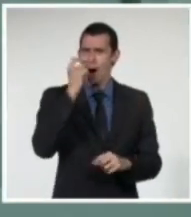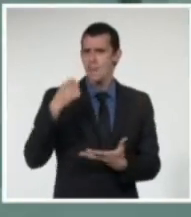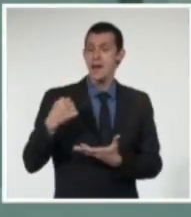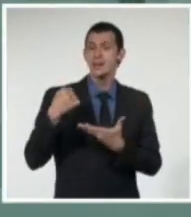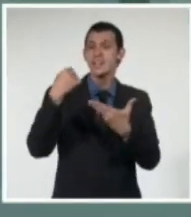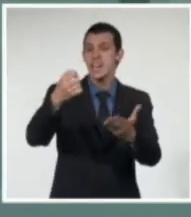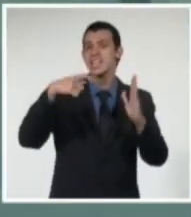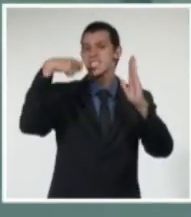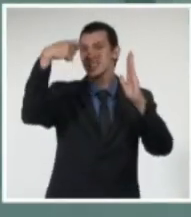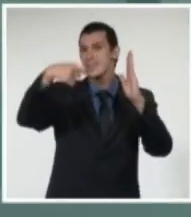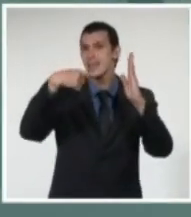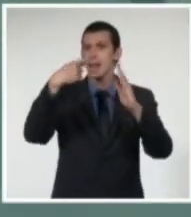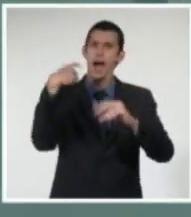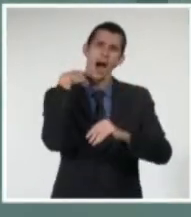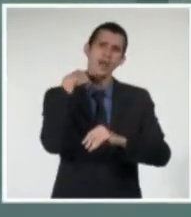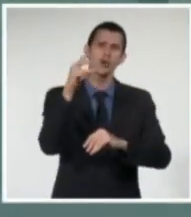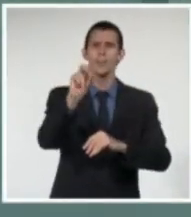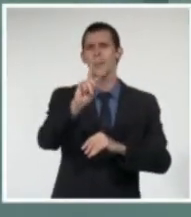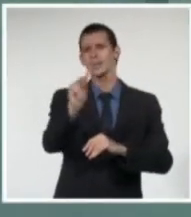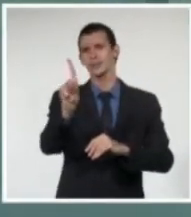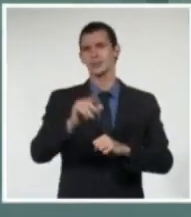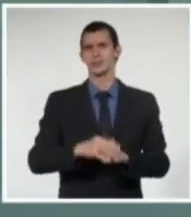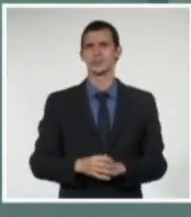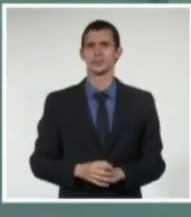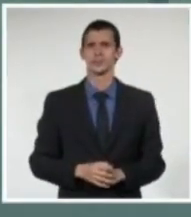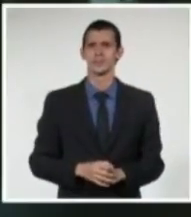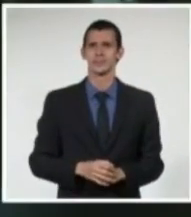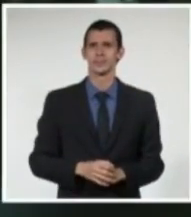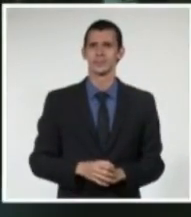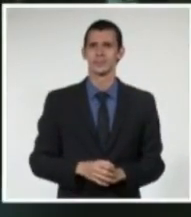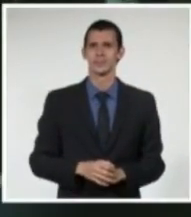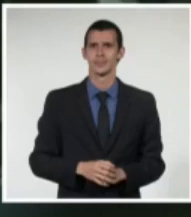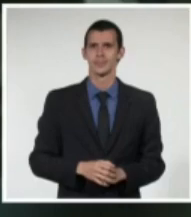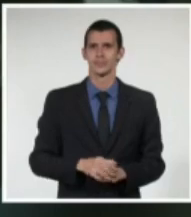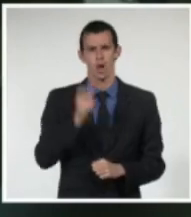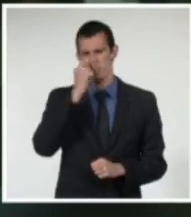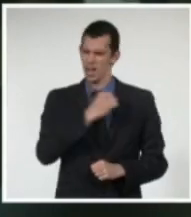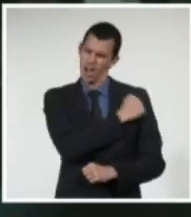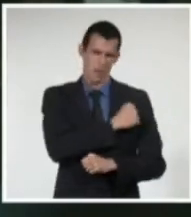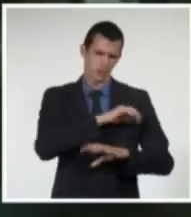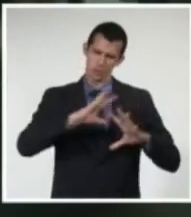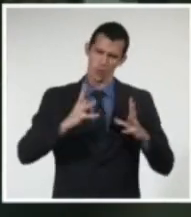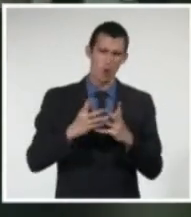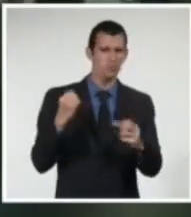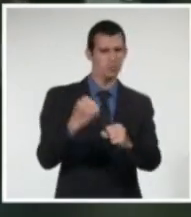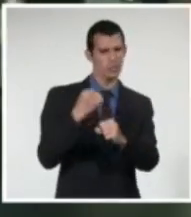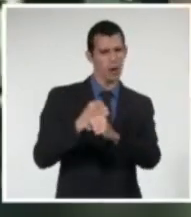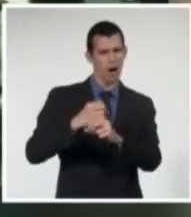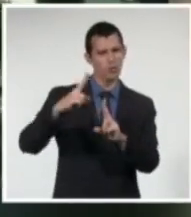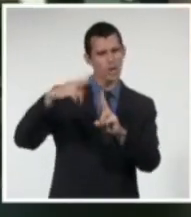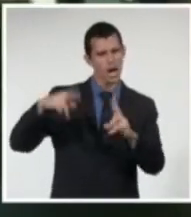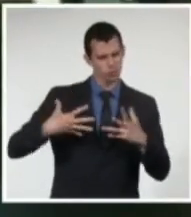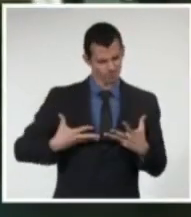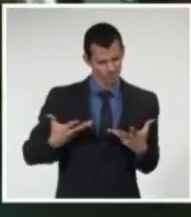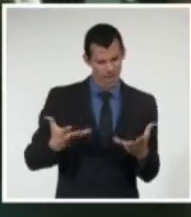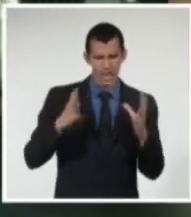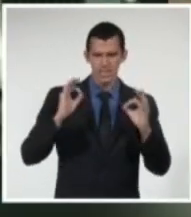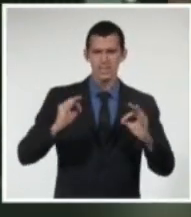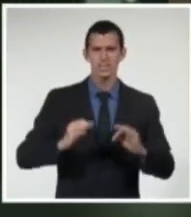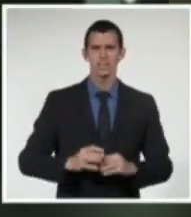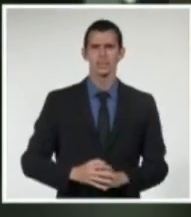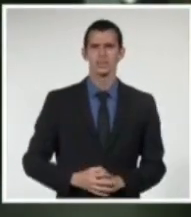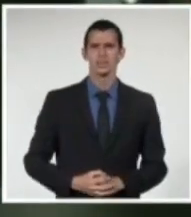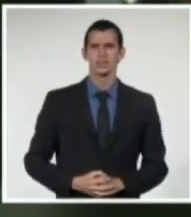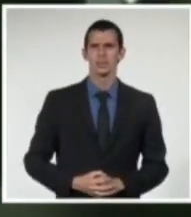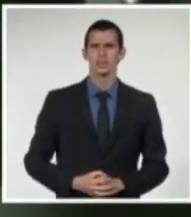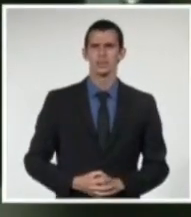merecido homenaje a un hombre para quien el arte significó pasión y entrega absoluta. Irina Martínez Odio, Sistema